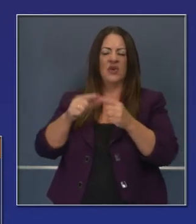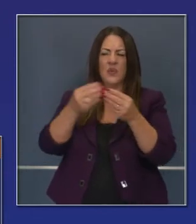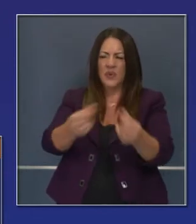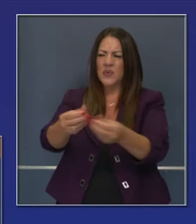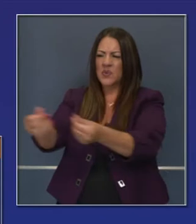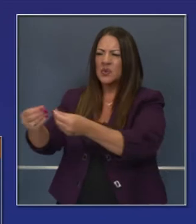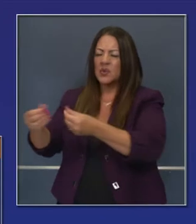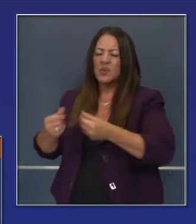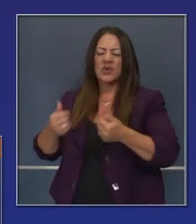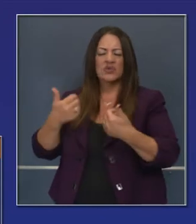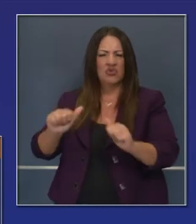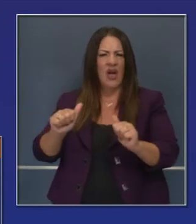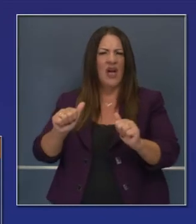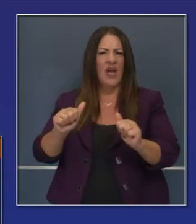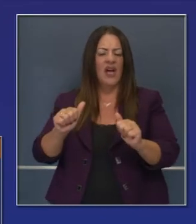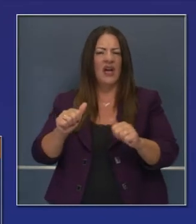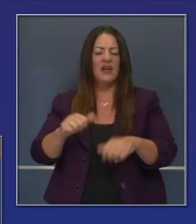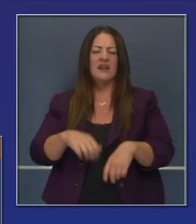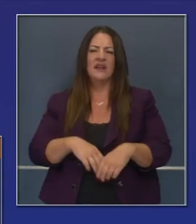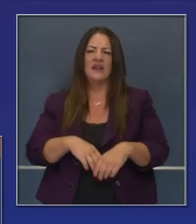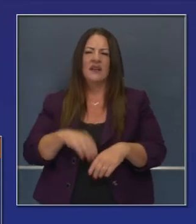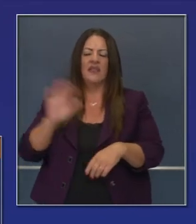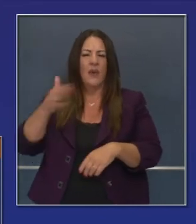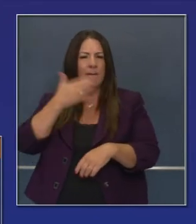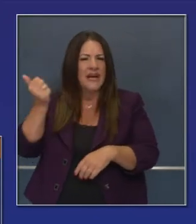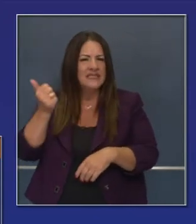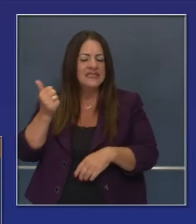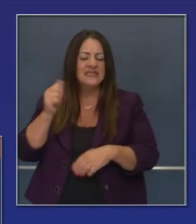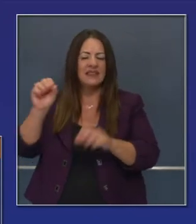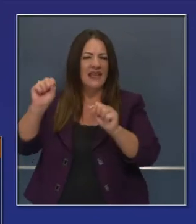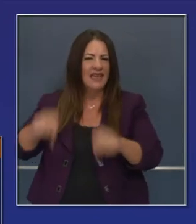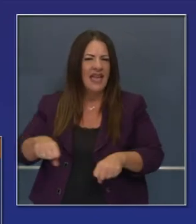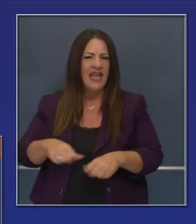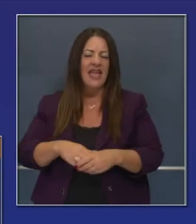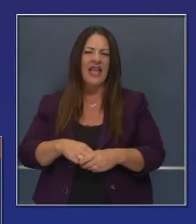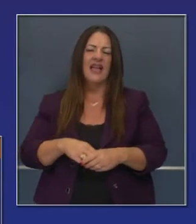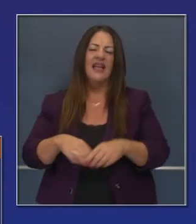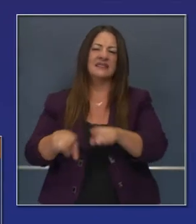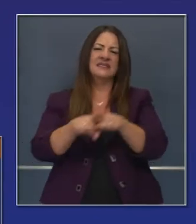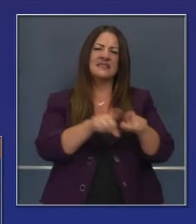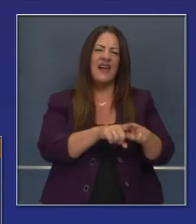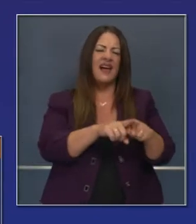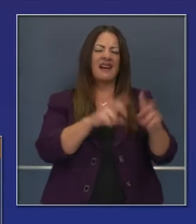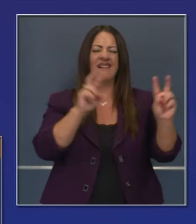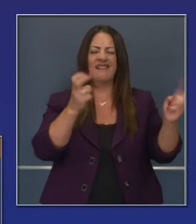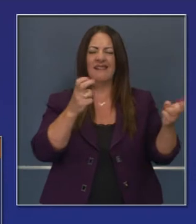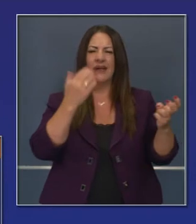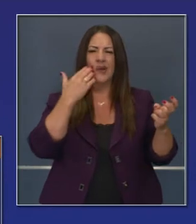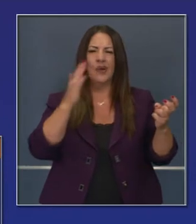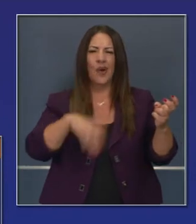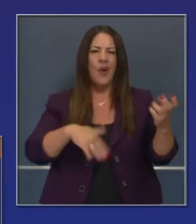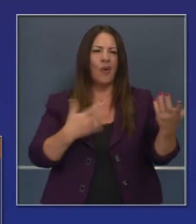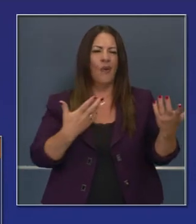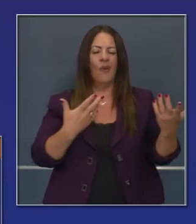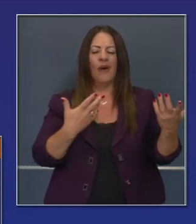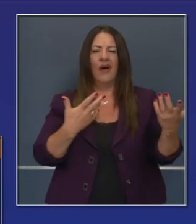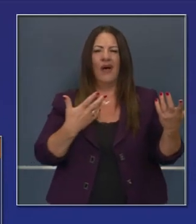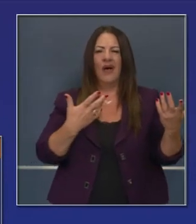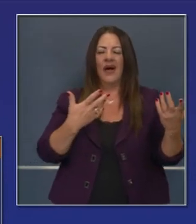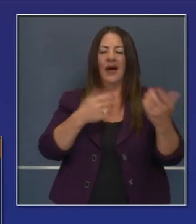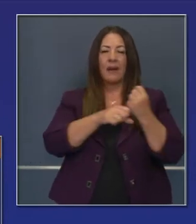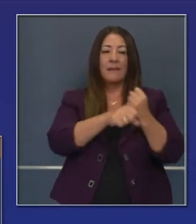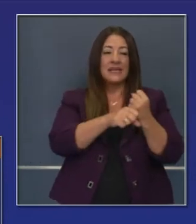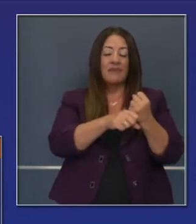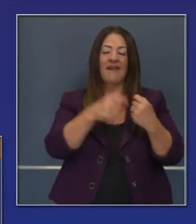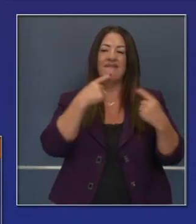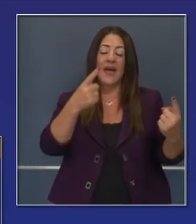destacamos los más grandes con los que batallan más. Pero así como el juego de la serie mundial del béisbol, California no recibe